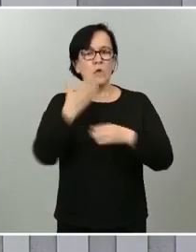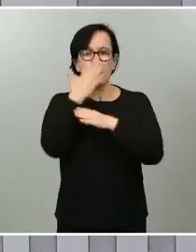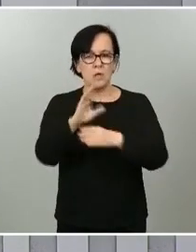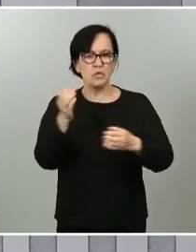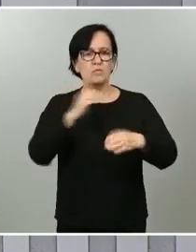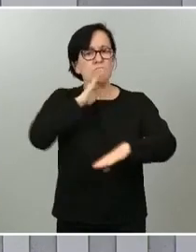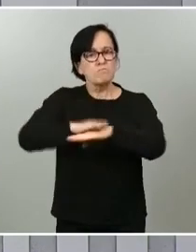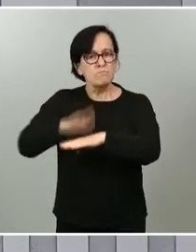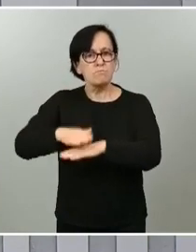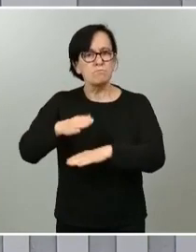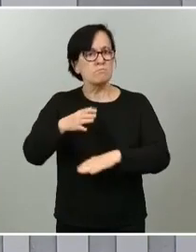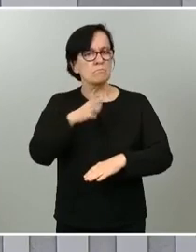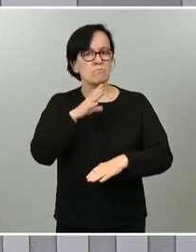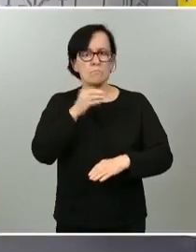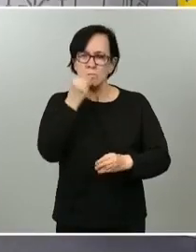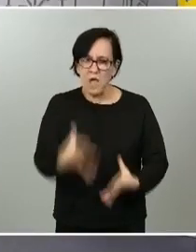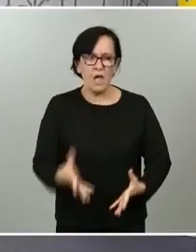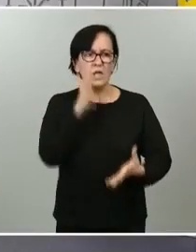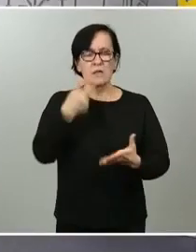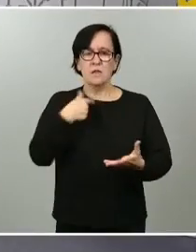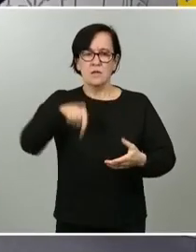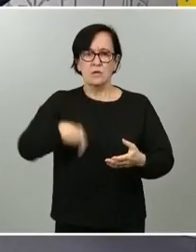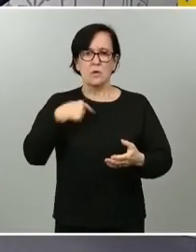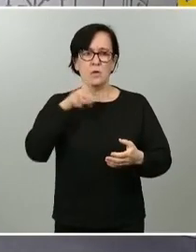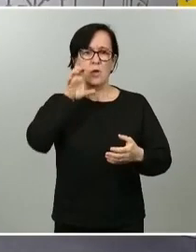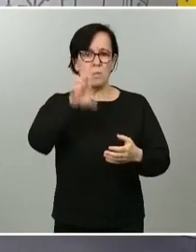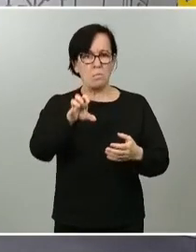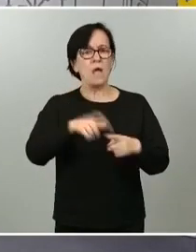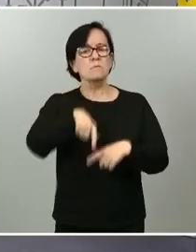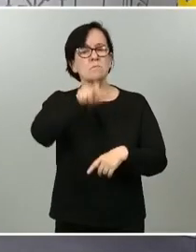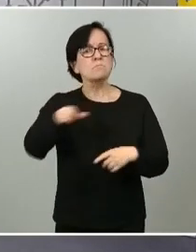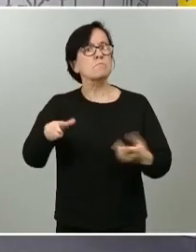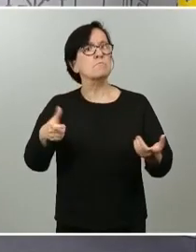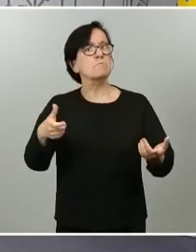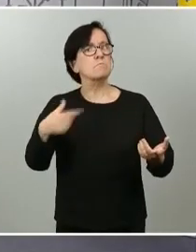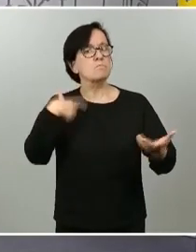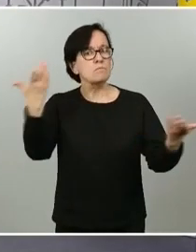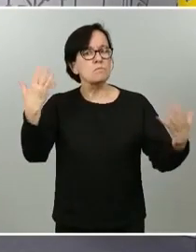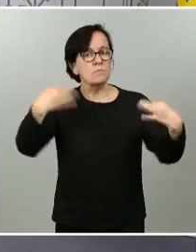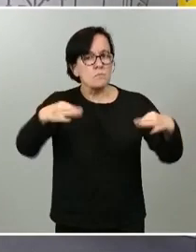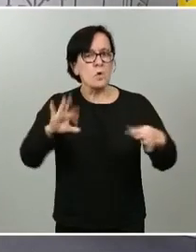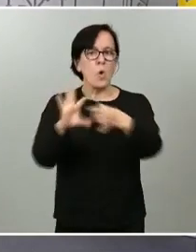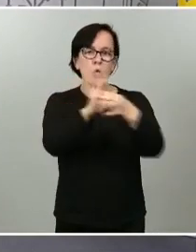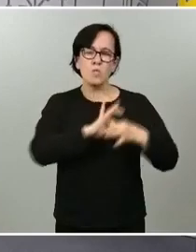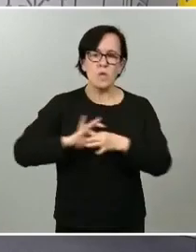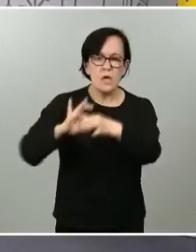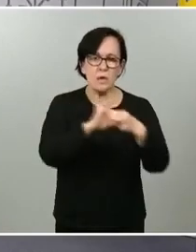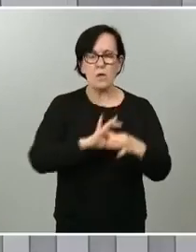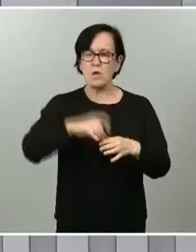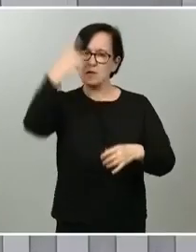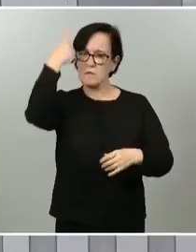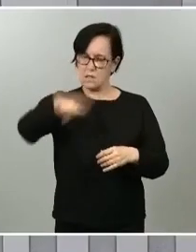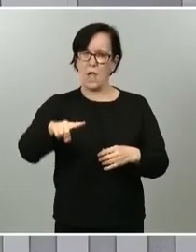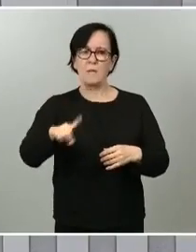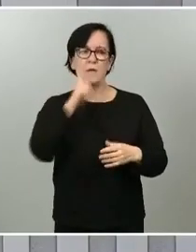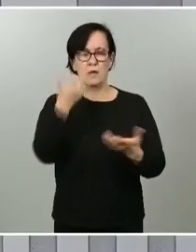y que creo que han puesto de manifiesto que somos un país cívico, un país civilizado, unido, que sabe sobreponerse a los